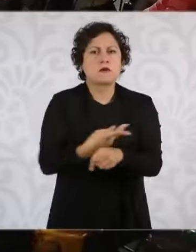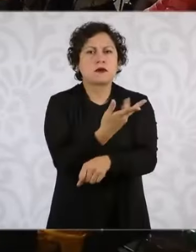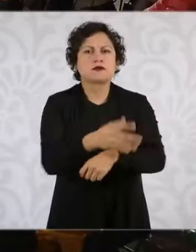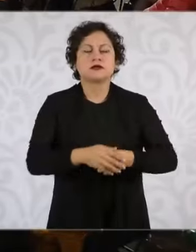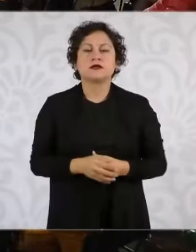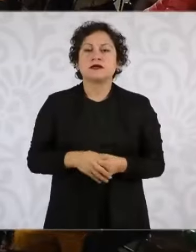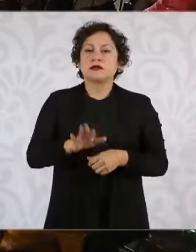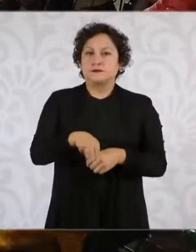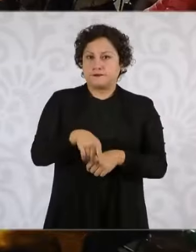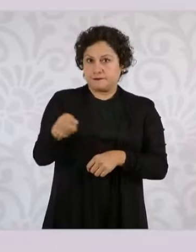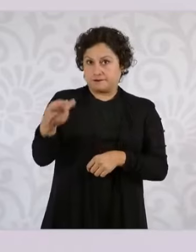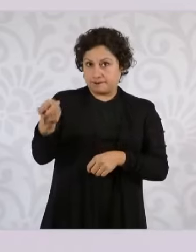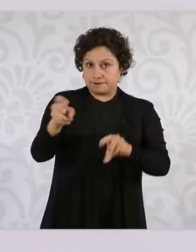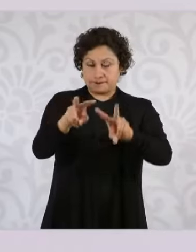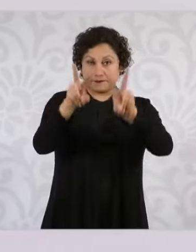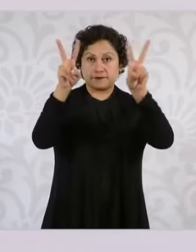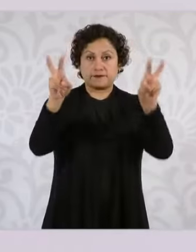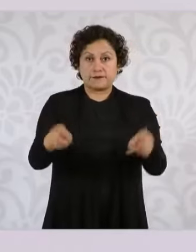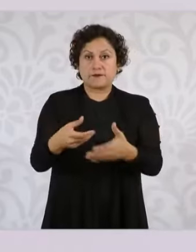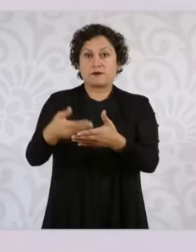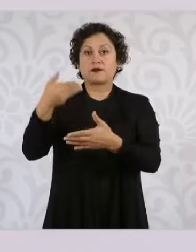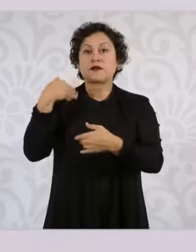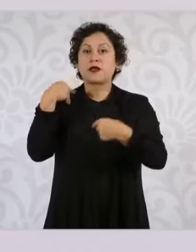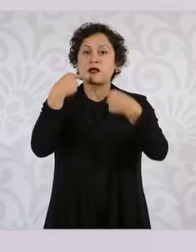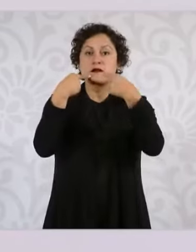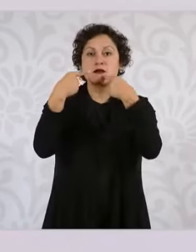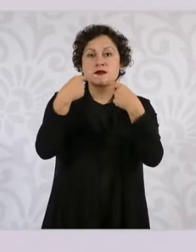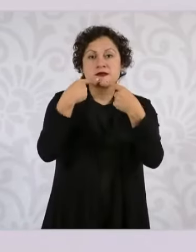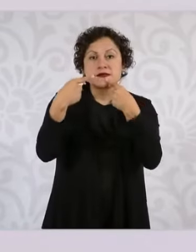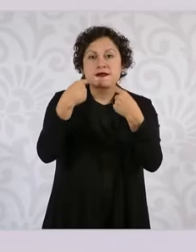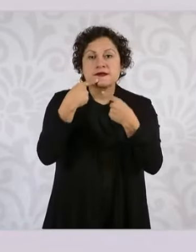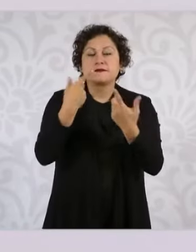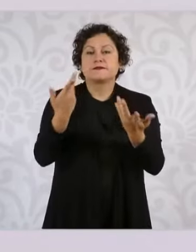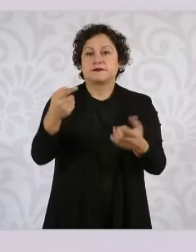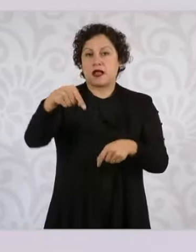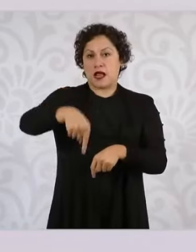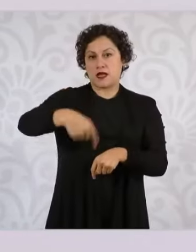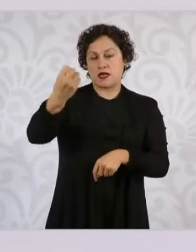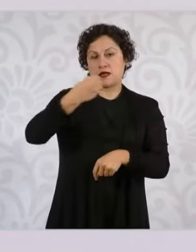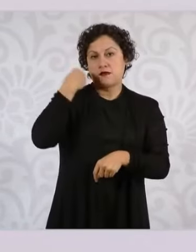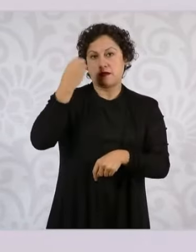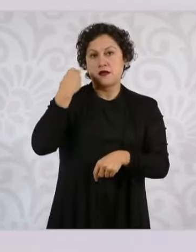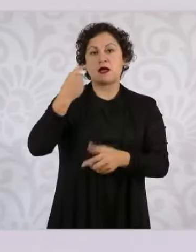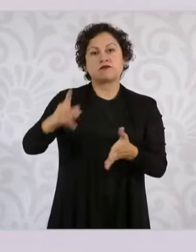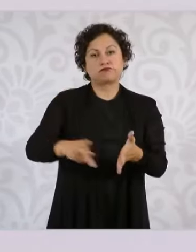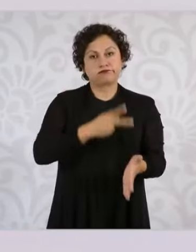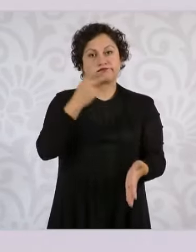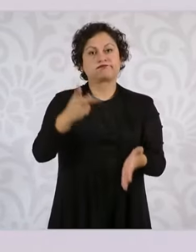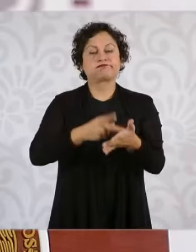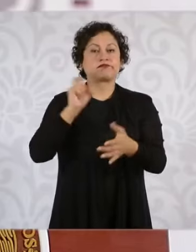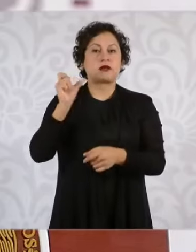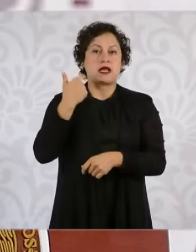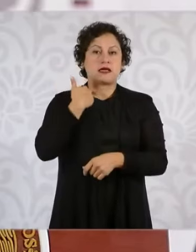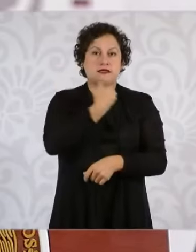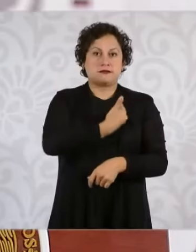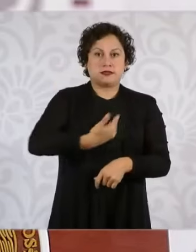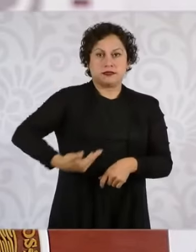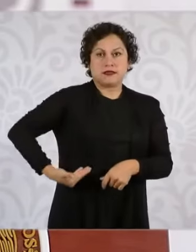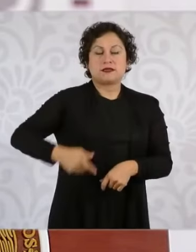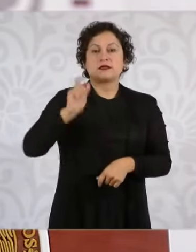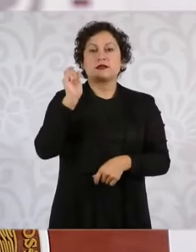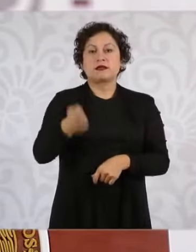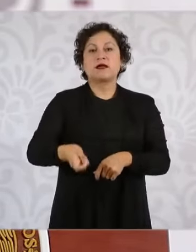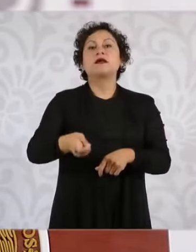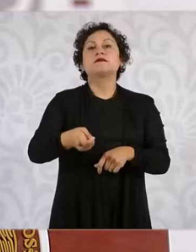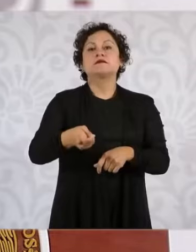lo que se hizo fue una negociación muy importante que lo presentó varias veces en la mañanera el presidente. Con una disminución de cerca de